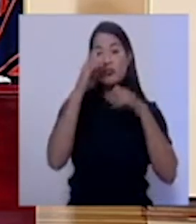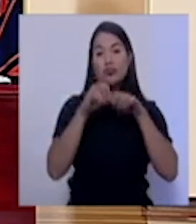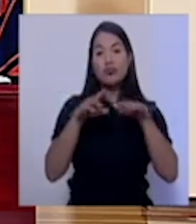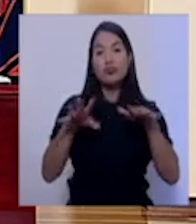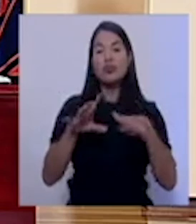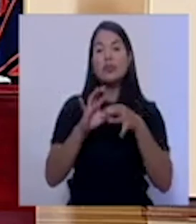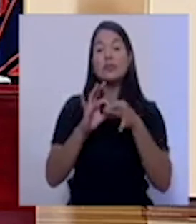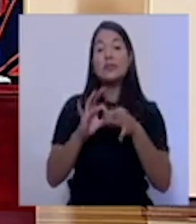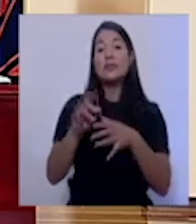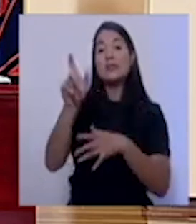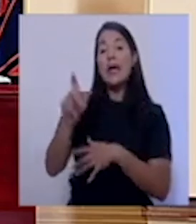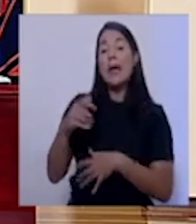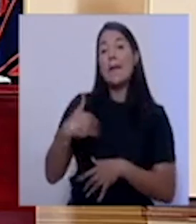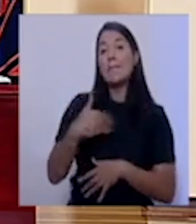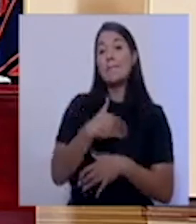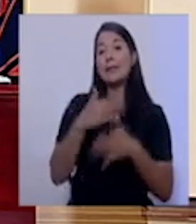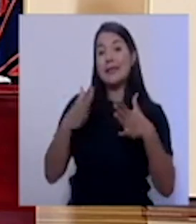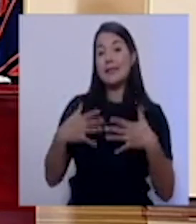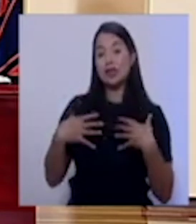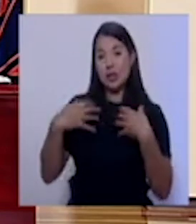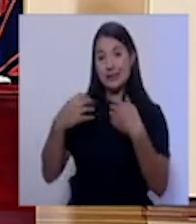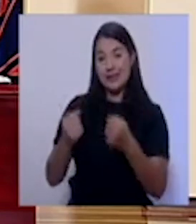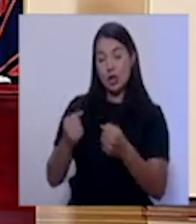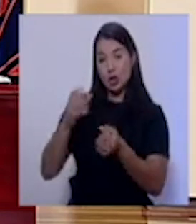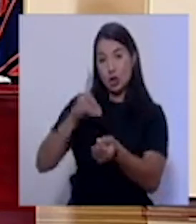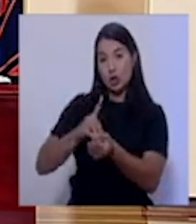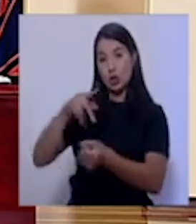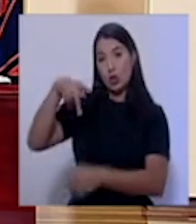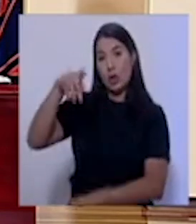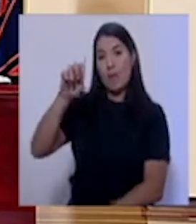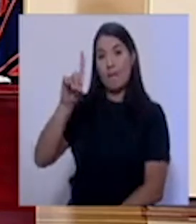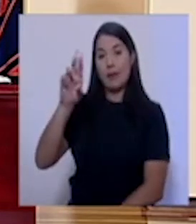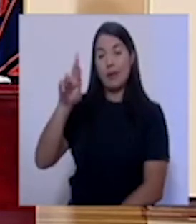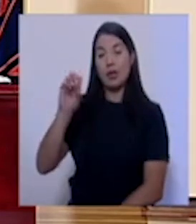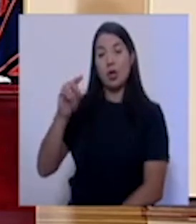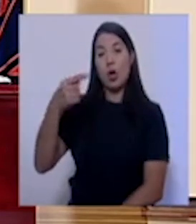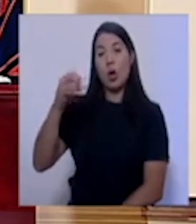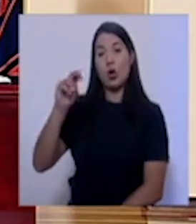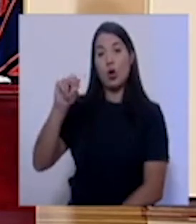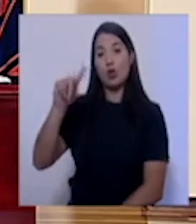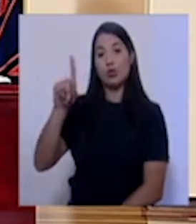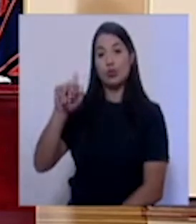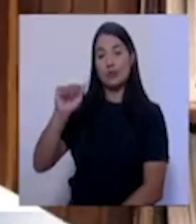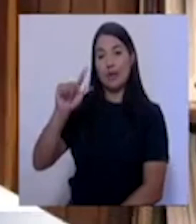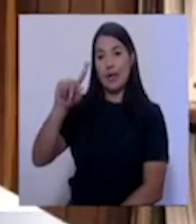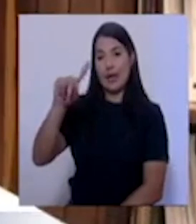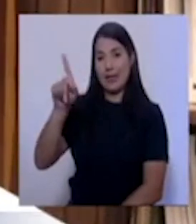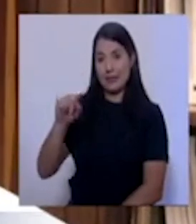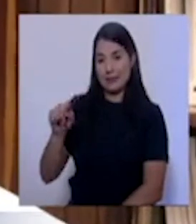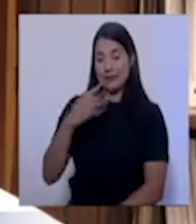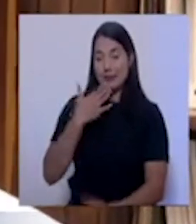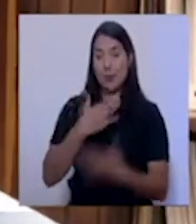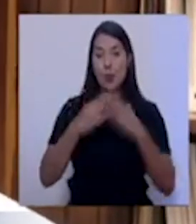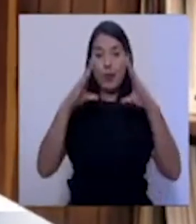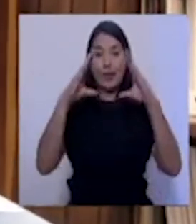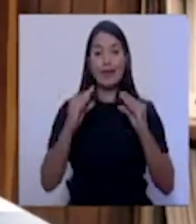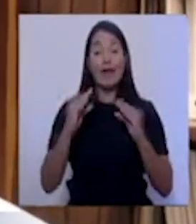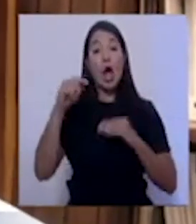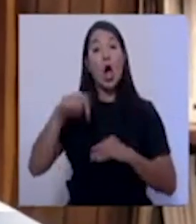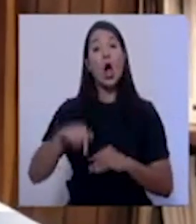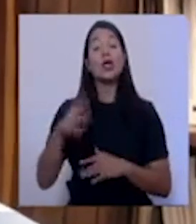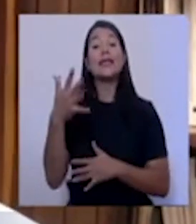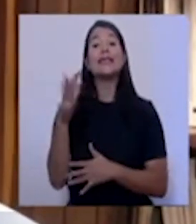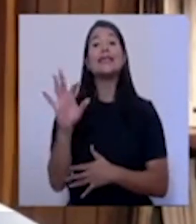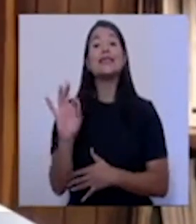A.I. de Salud, el doctor Pedro González. Observemos el reporte. Muy buenas tardes. Al ser 19 de